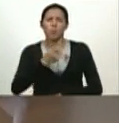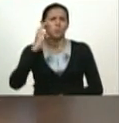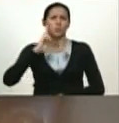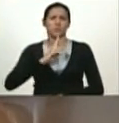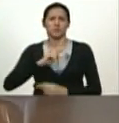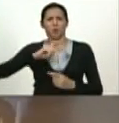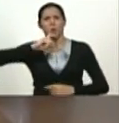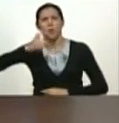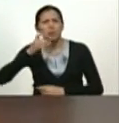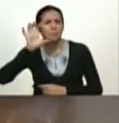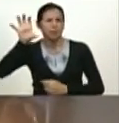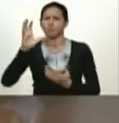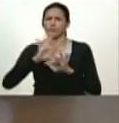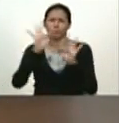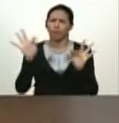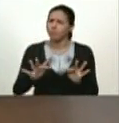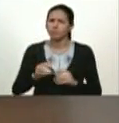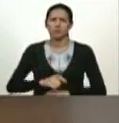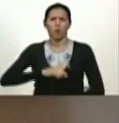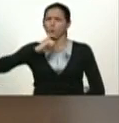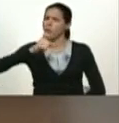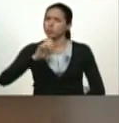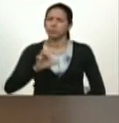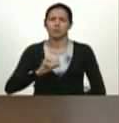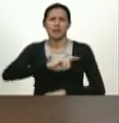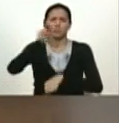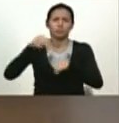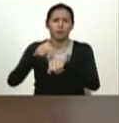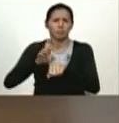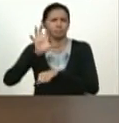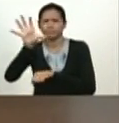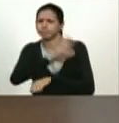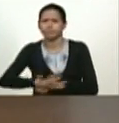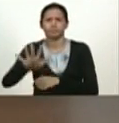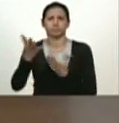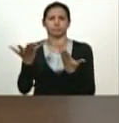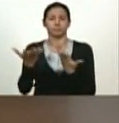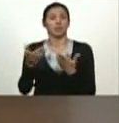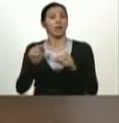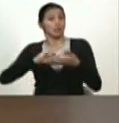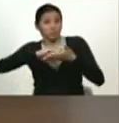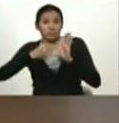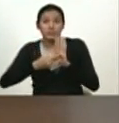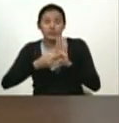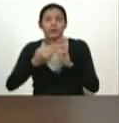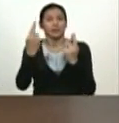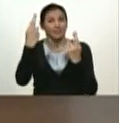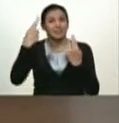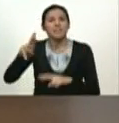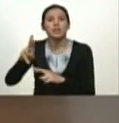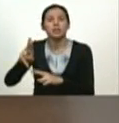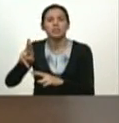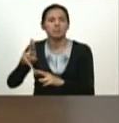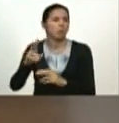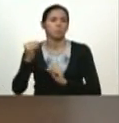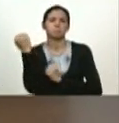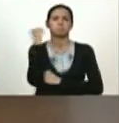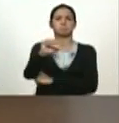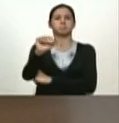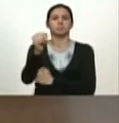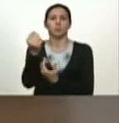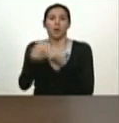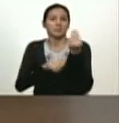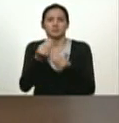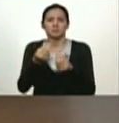antibolivarianas, antipatriotas, antinacionalistas. Eso es lo que yo llamo la rebelión, se entiende, ¿verdad? Rebelarse frente a la